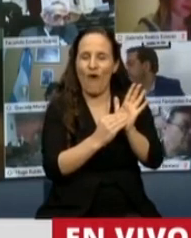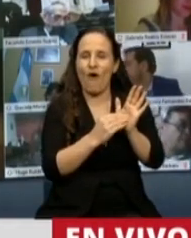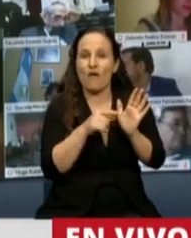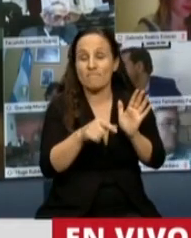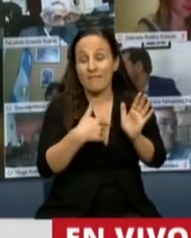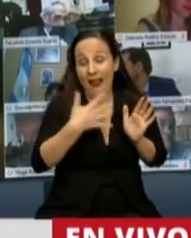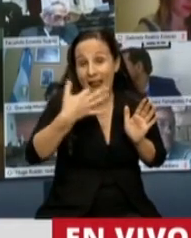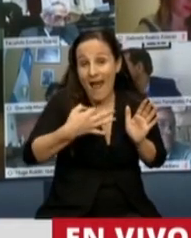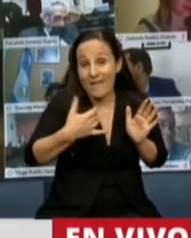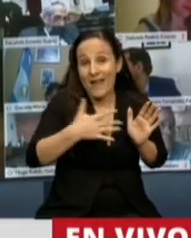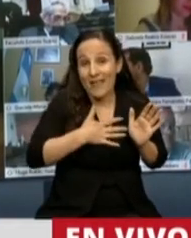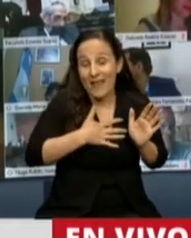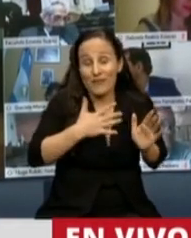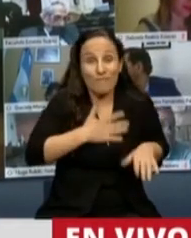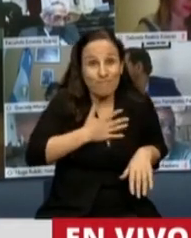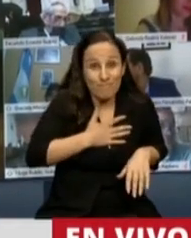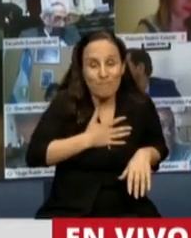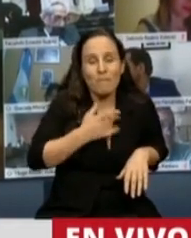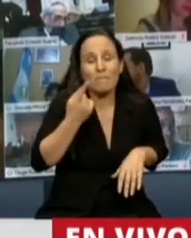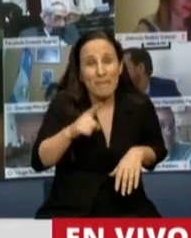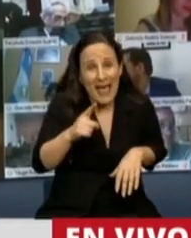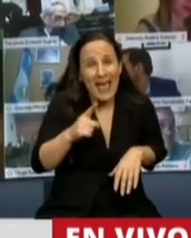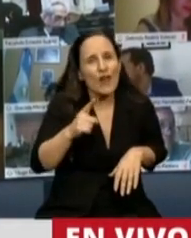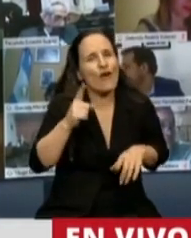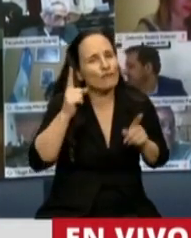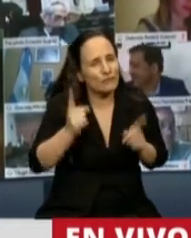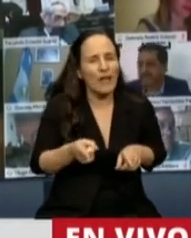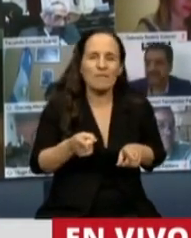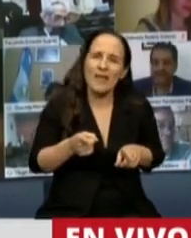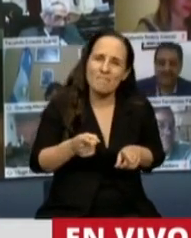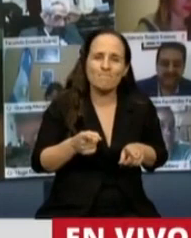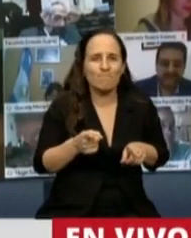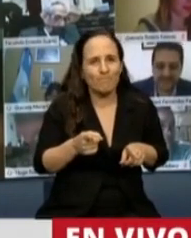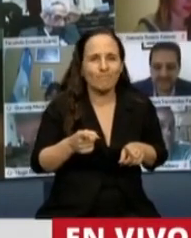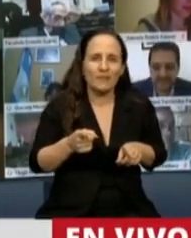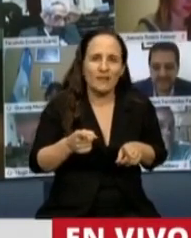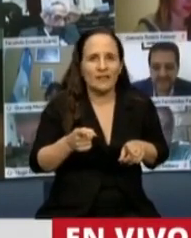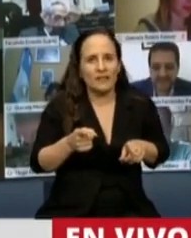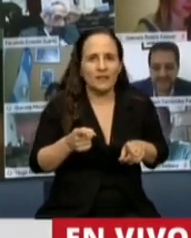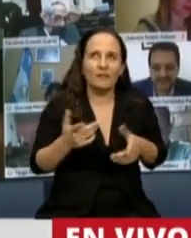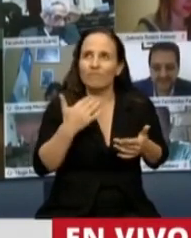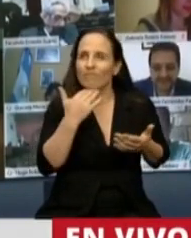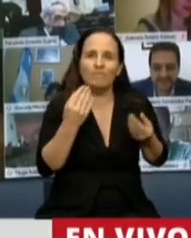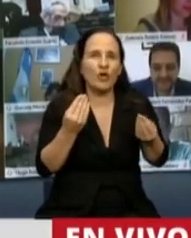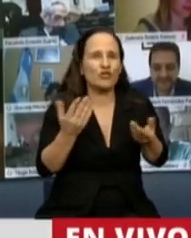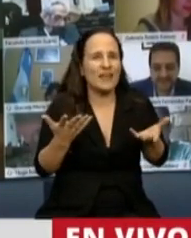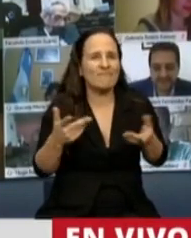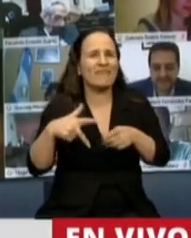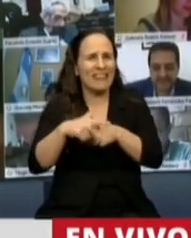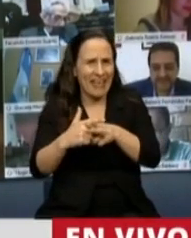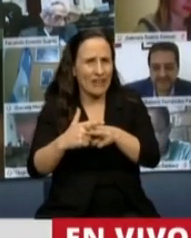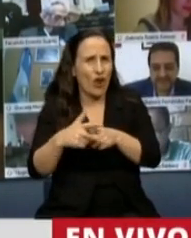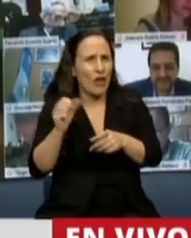sinceramente lo celebro pero también a la vez me da un poco de, no sé, las tecnologías siempre